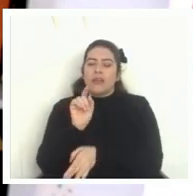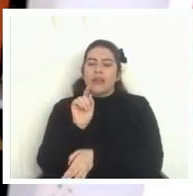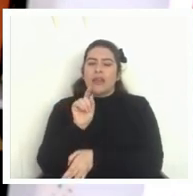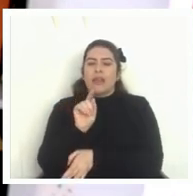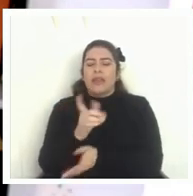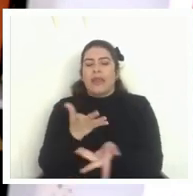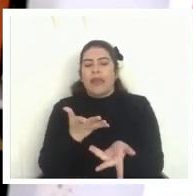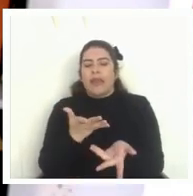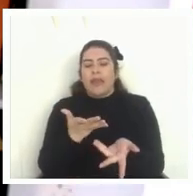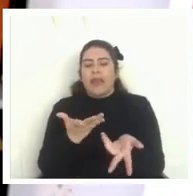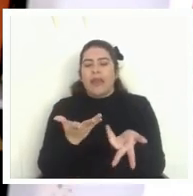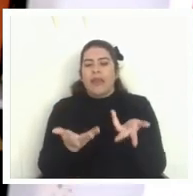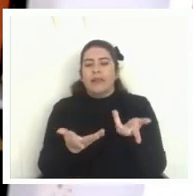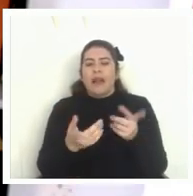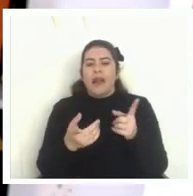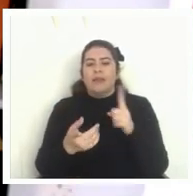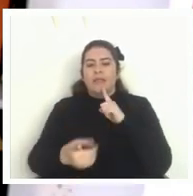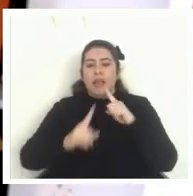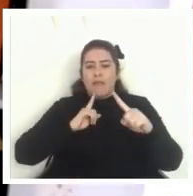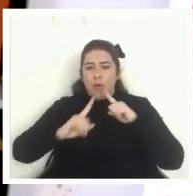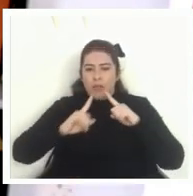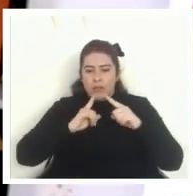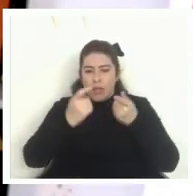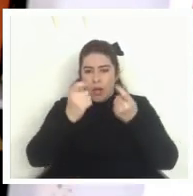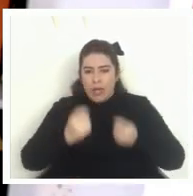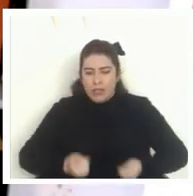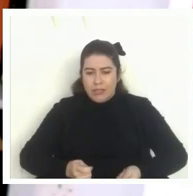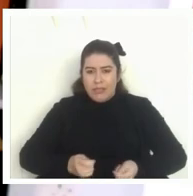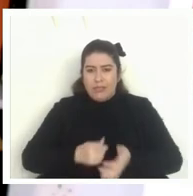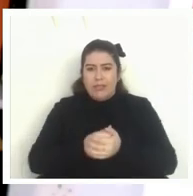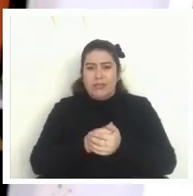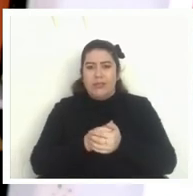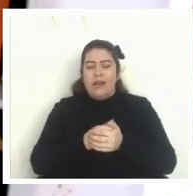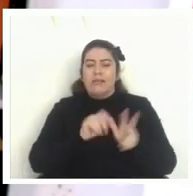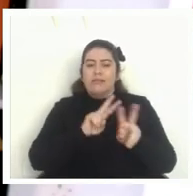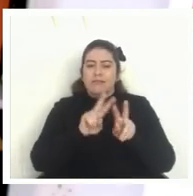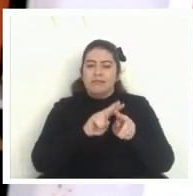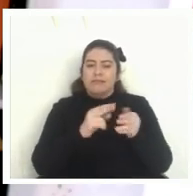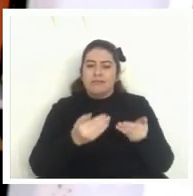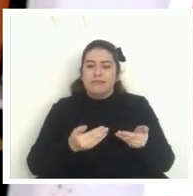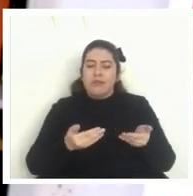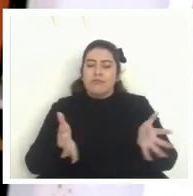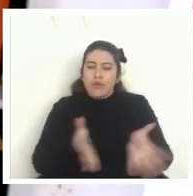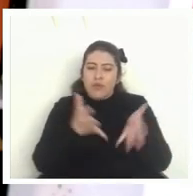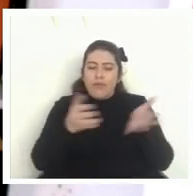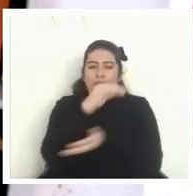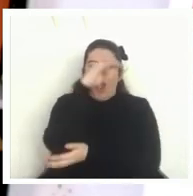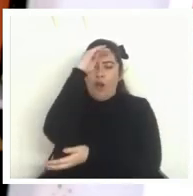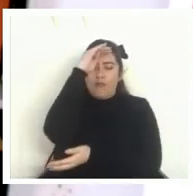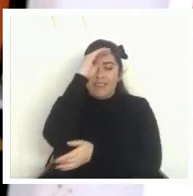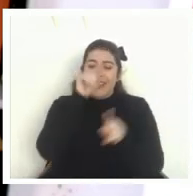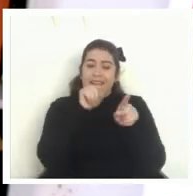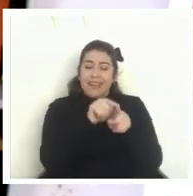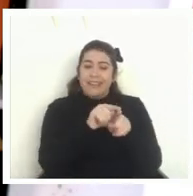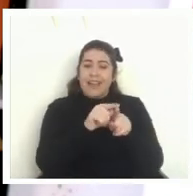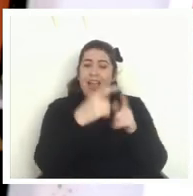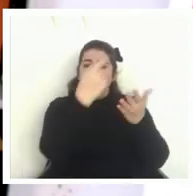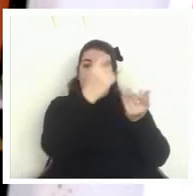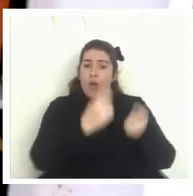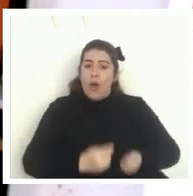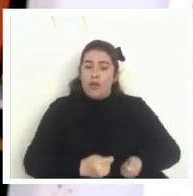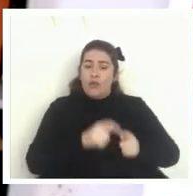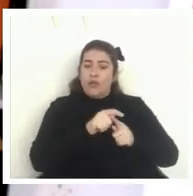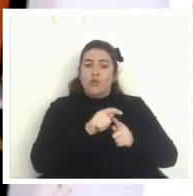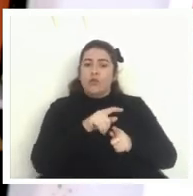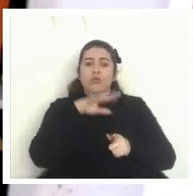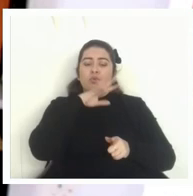evaluaciones y el tema de generar confianza que muchas veces estas evaluaciones no son útiles